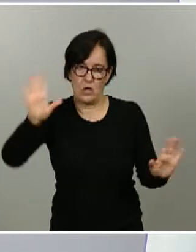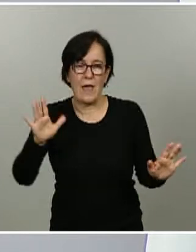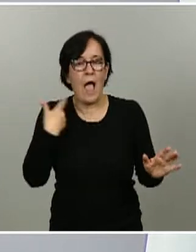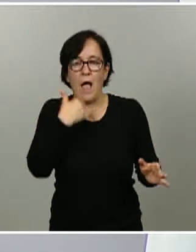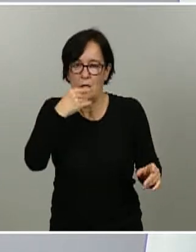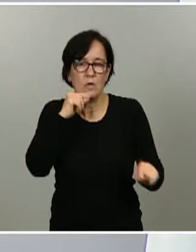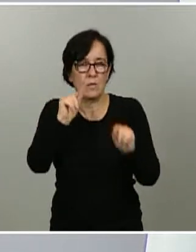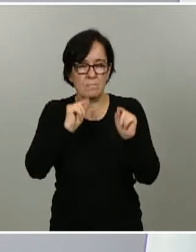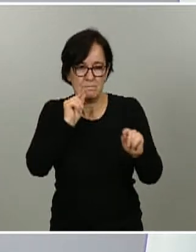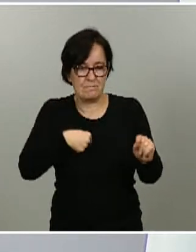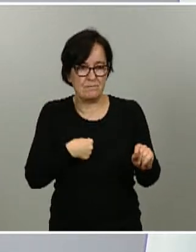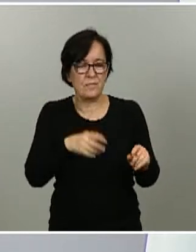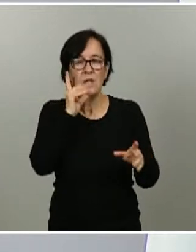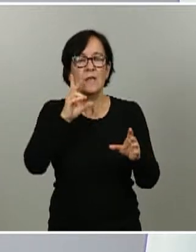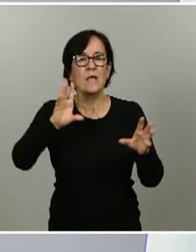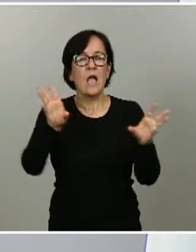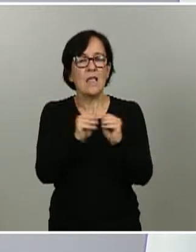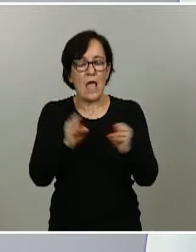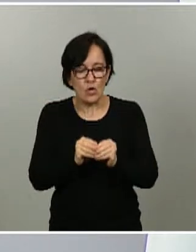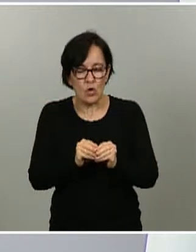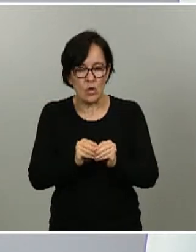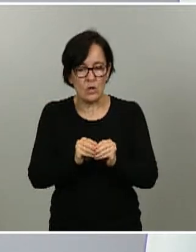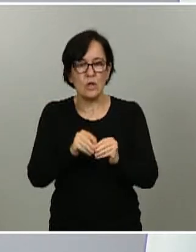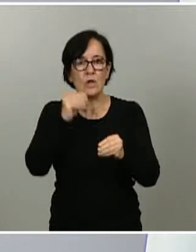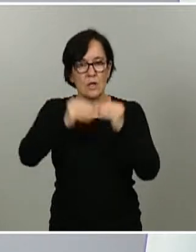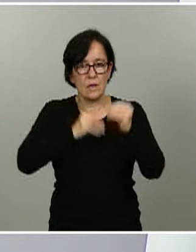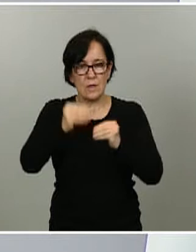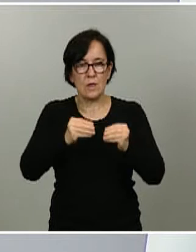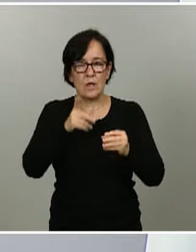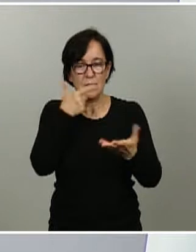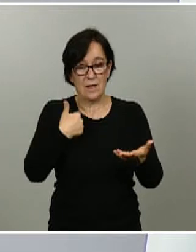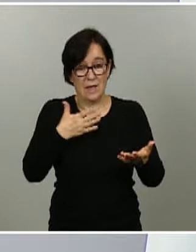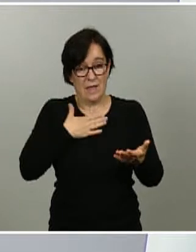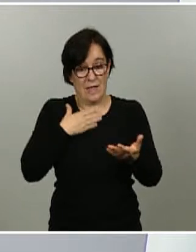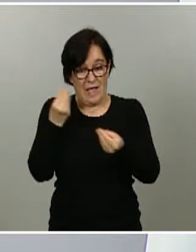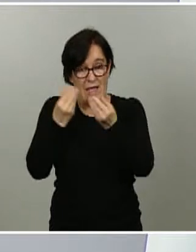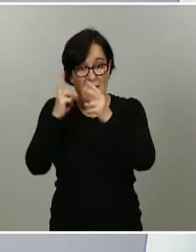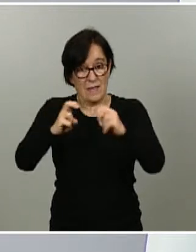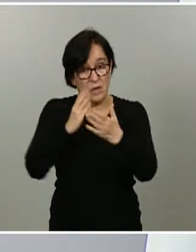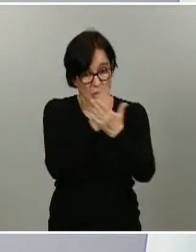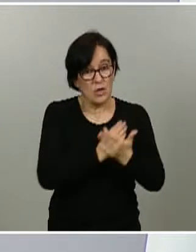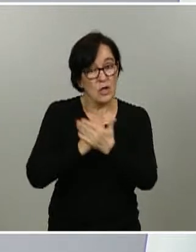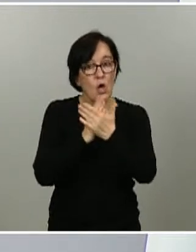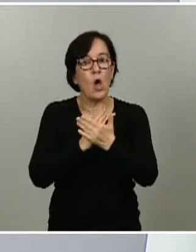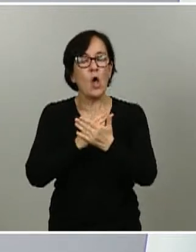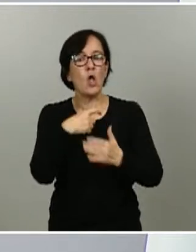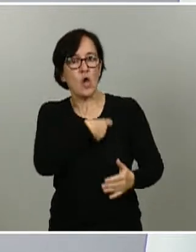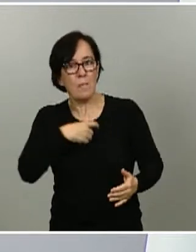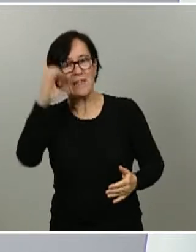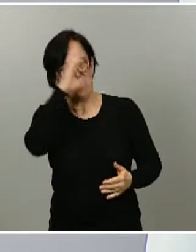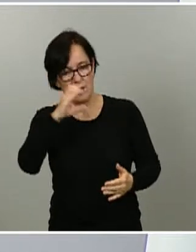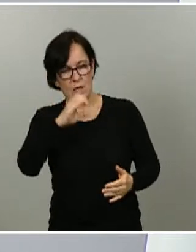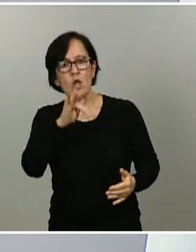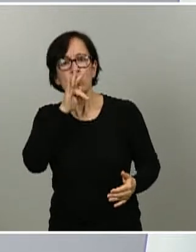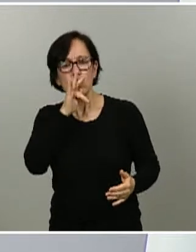Y las conclusiones que se han desprendido por parte de los autores del estudio y por parte del comité científico, todavía conclusiones